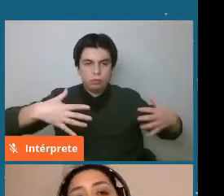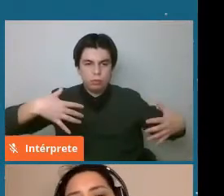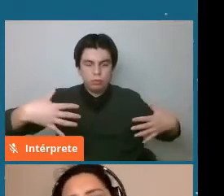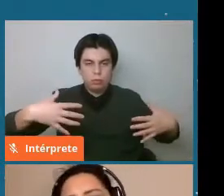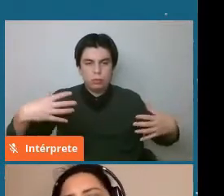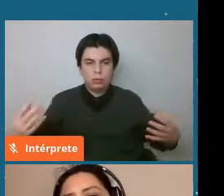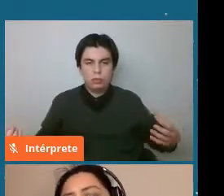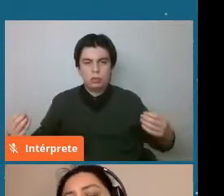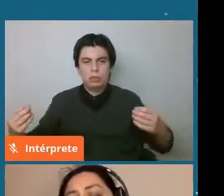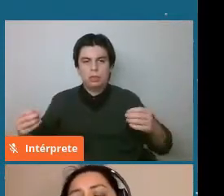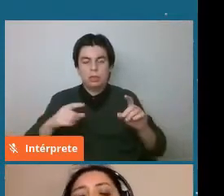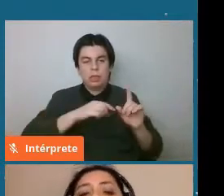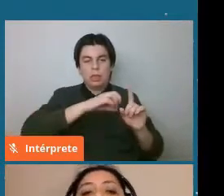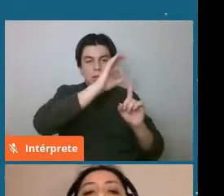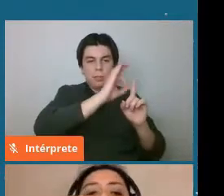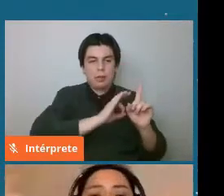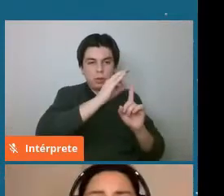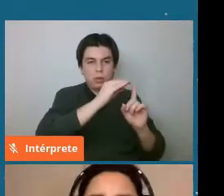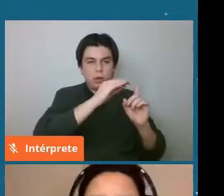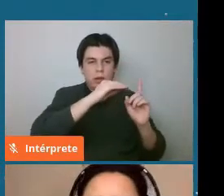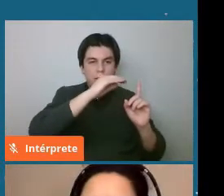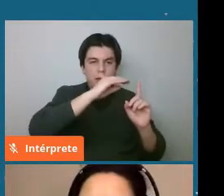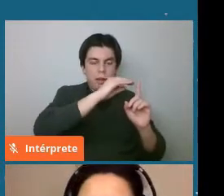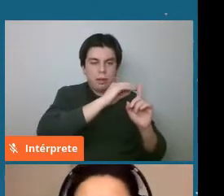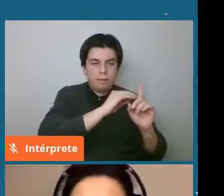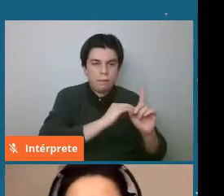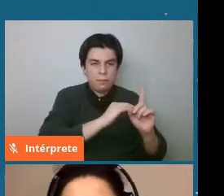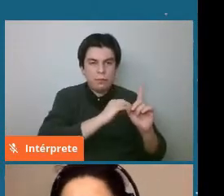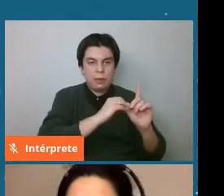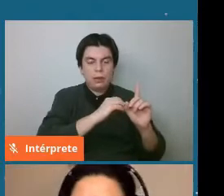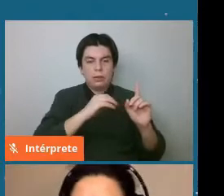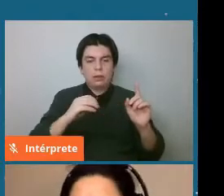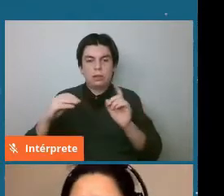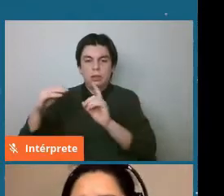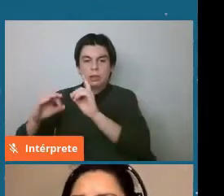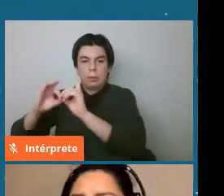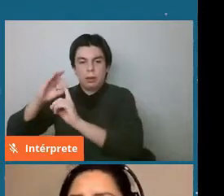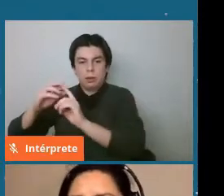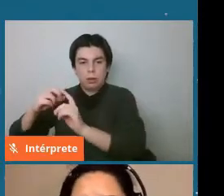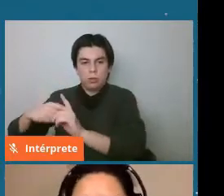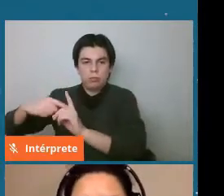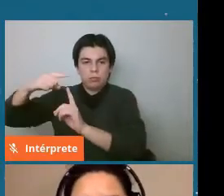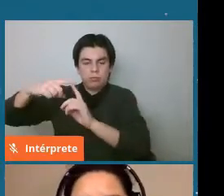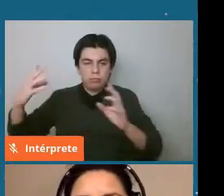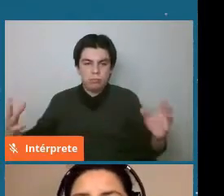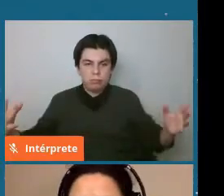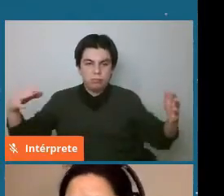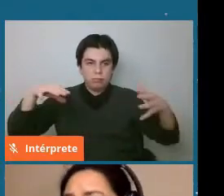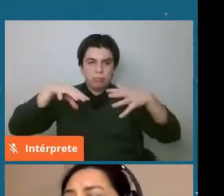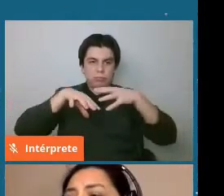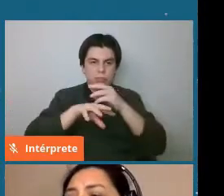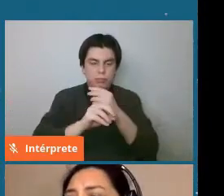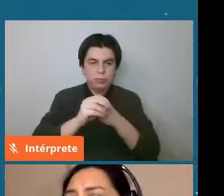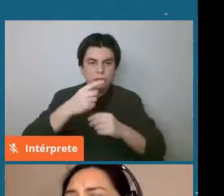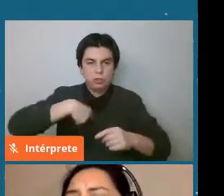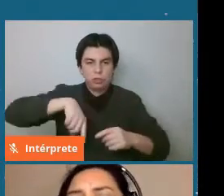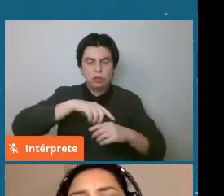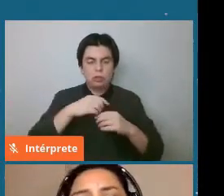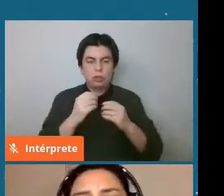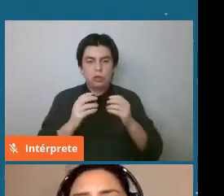temperatura con lo de alta temperatura que perdamos un montón de cuerpos en ese en ese paso